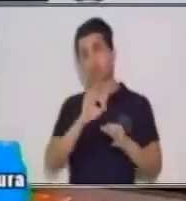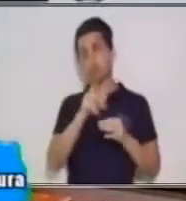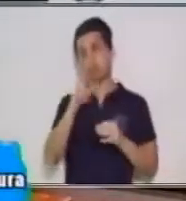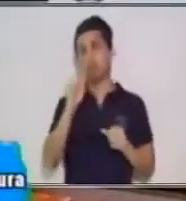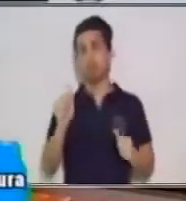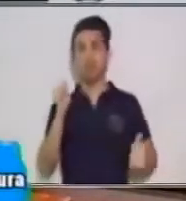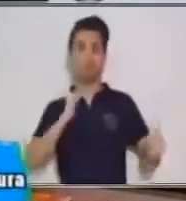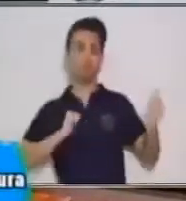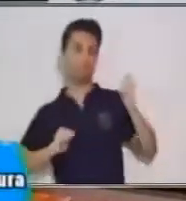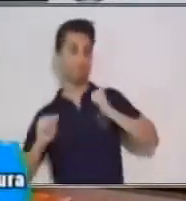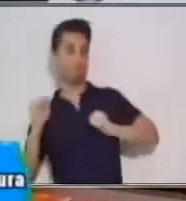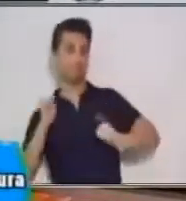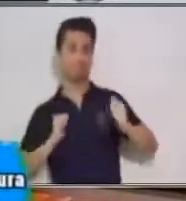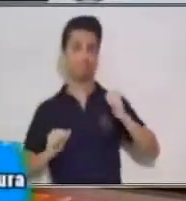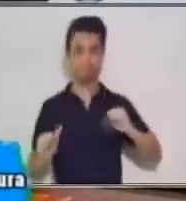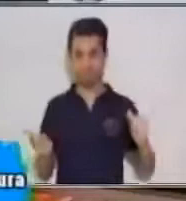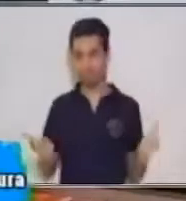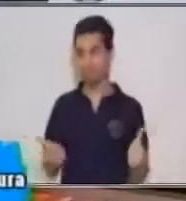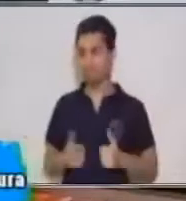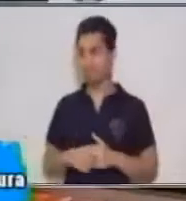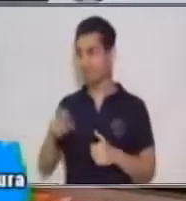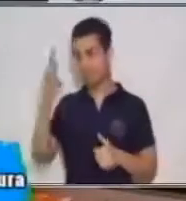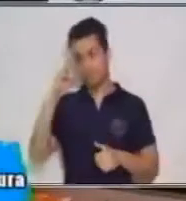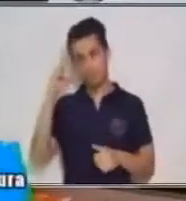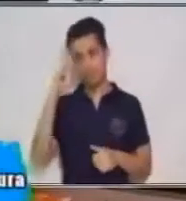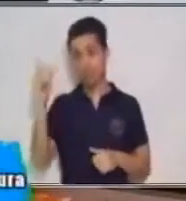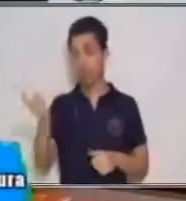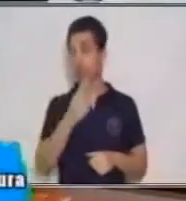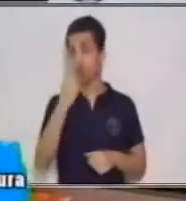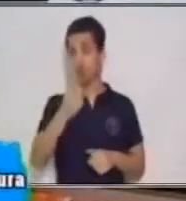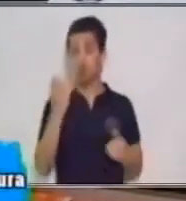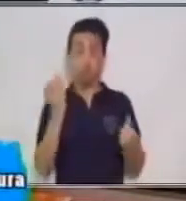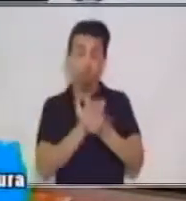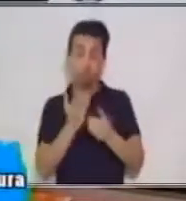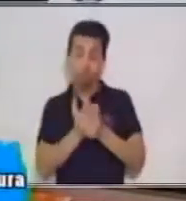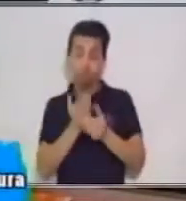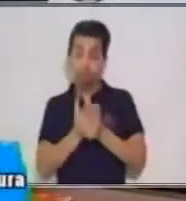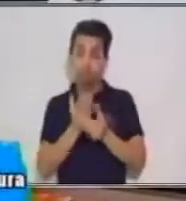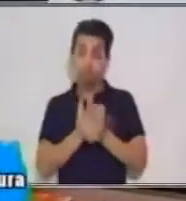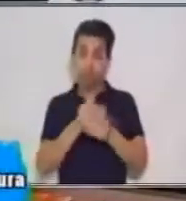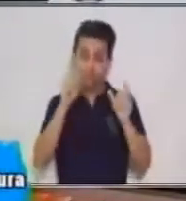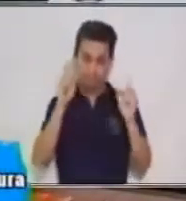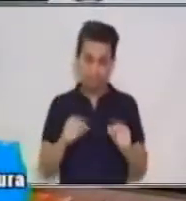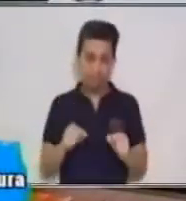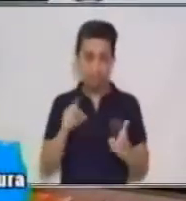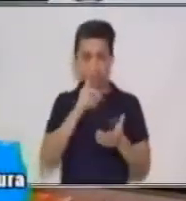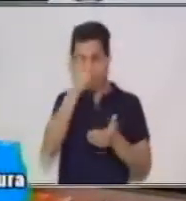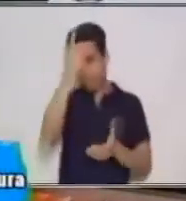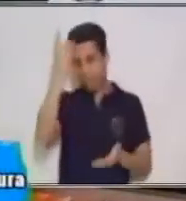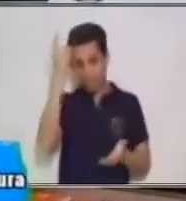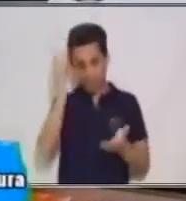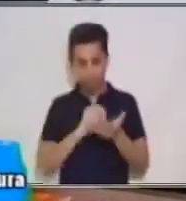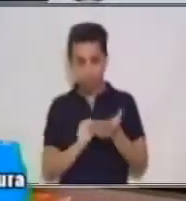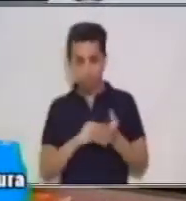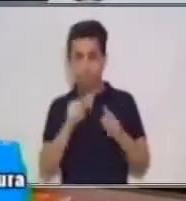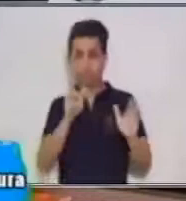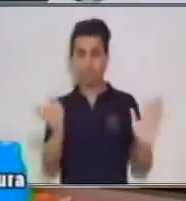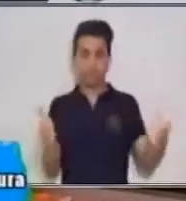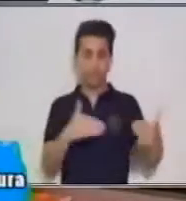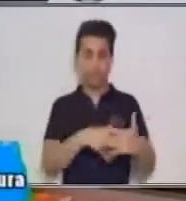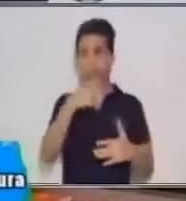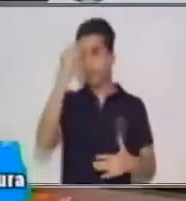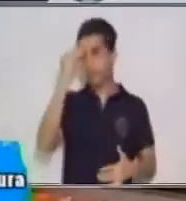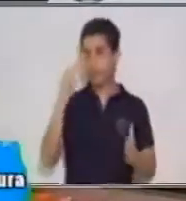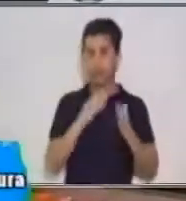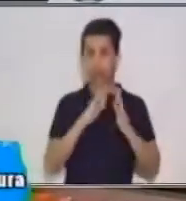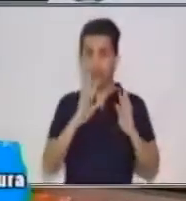dramatizada. Recuerda que todo lo que tú trabajes debes guardarlo en tu portafolio de Aprendo en Casa. Si